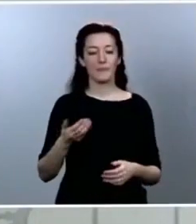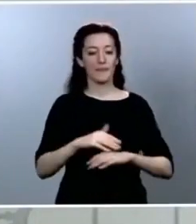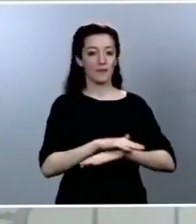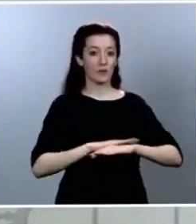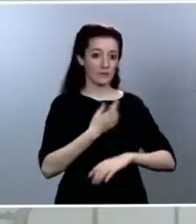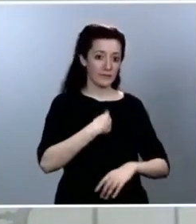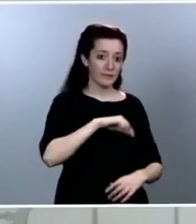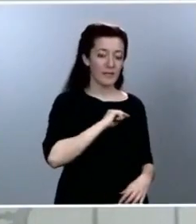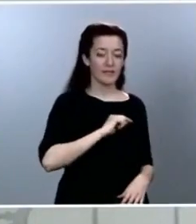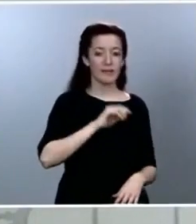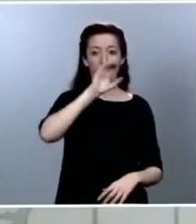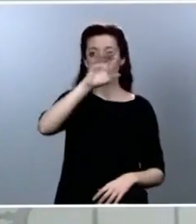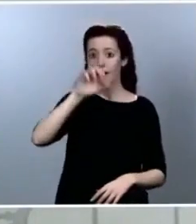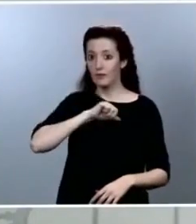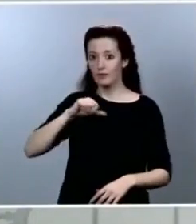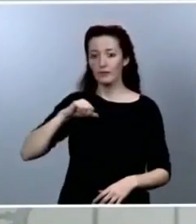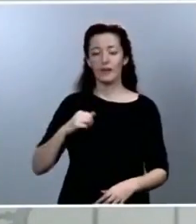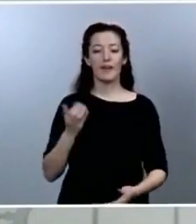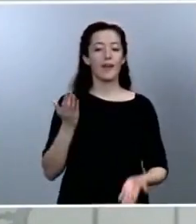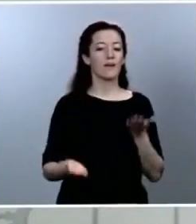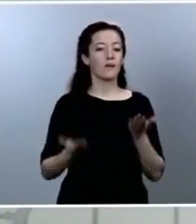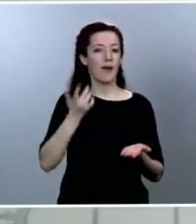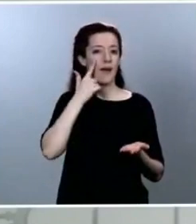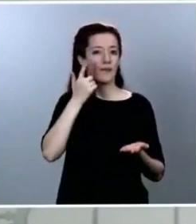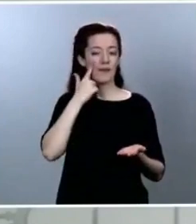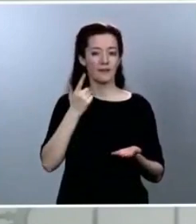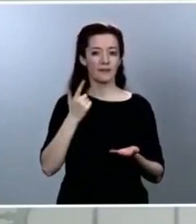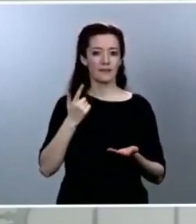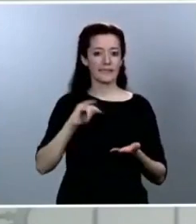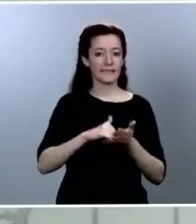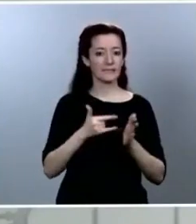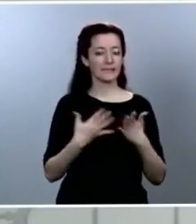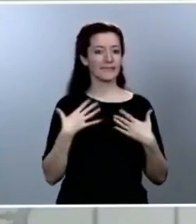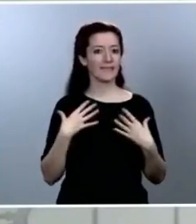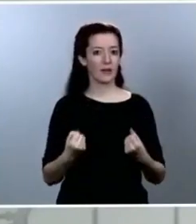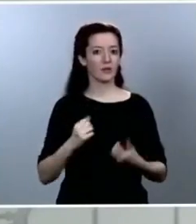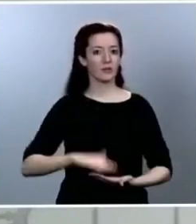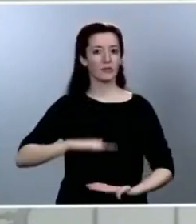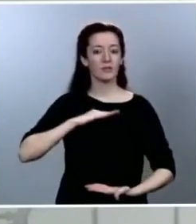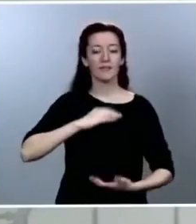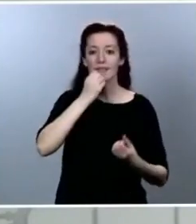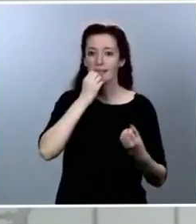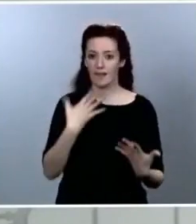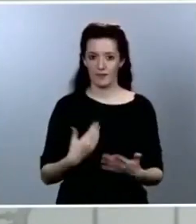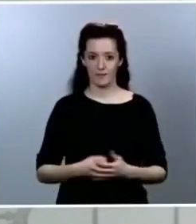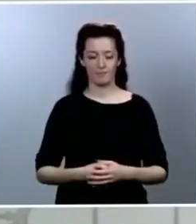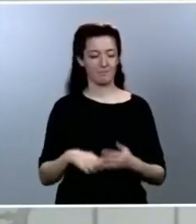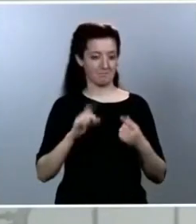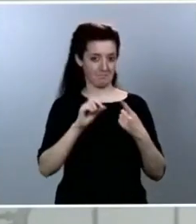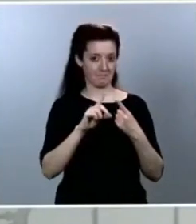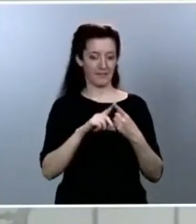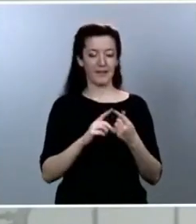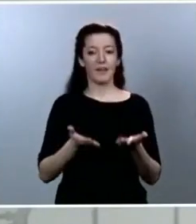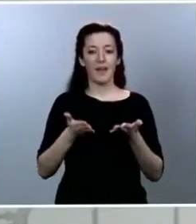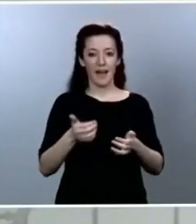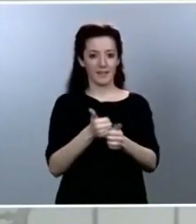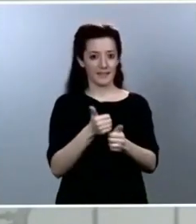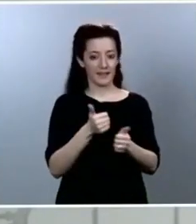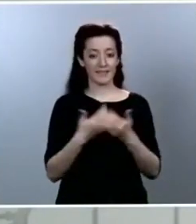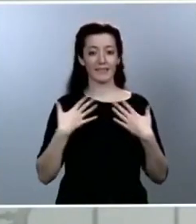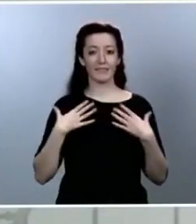capacidades estratégicas sanitarias. Uno, asistencia sanitaria reforzada, fundamental atención primaria.